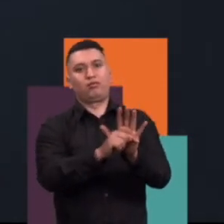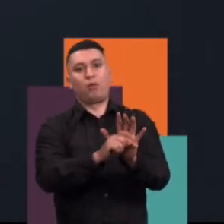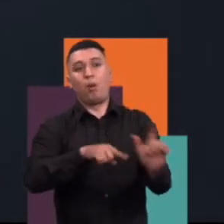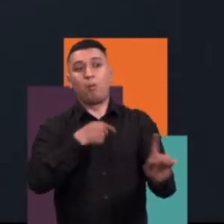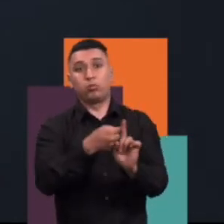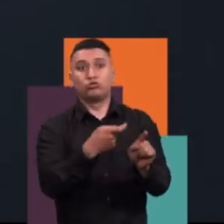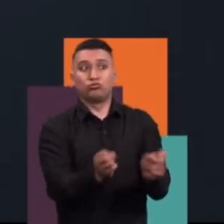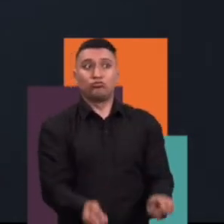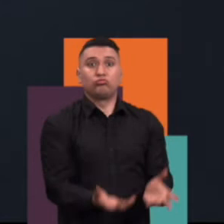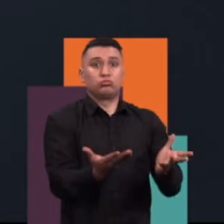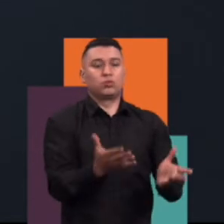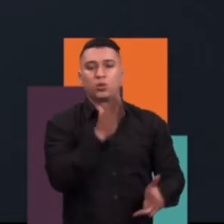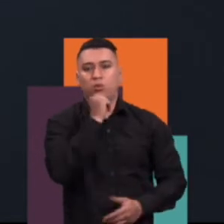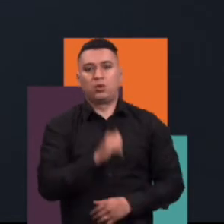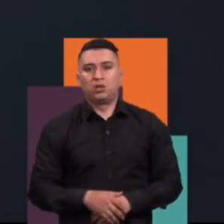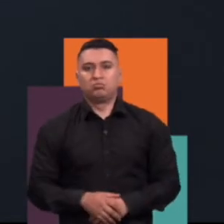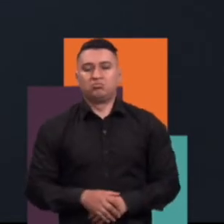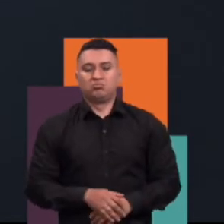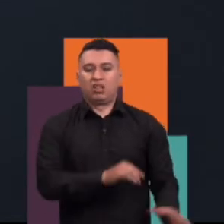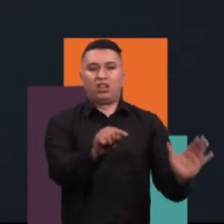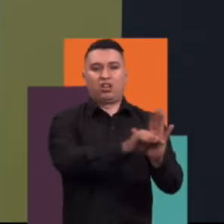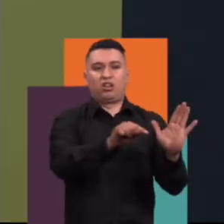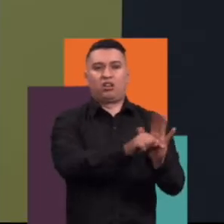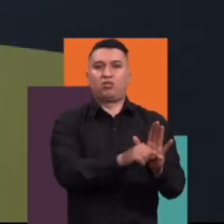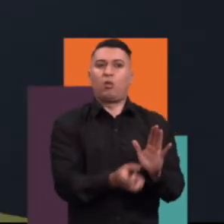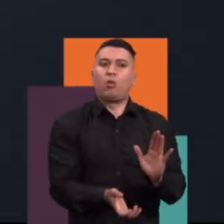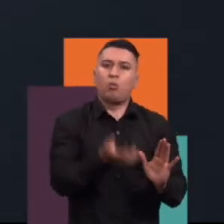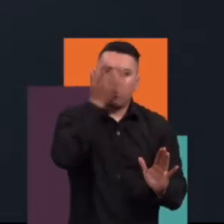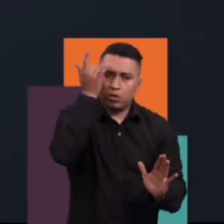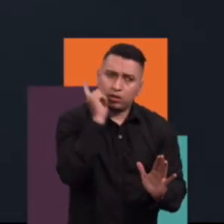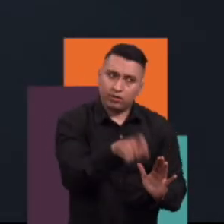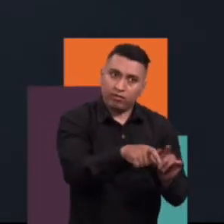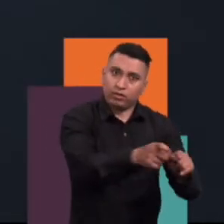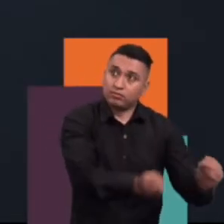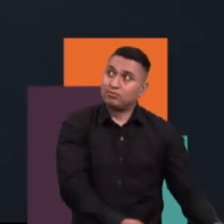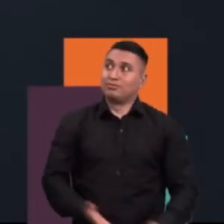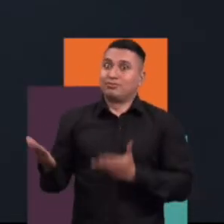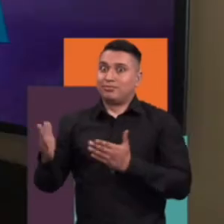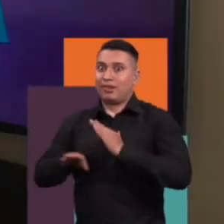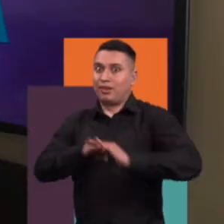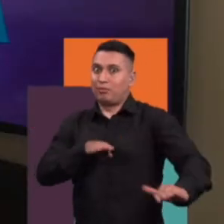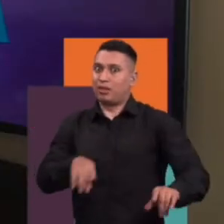sobre despertar en cada ser humano el espíritu de aventurero.